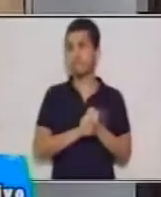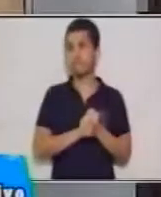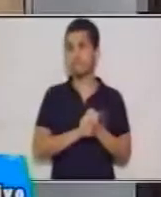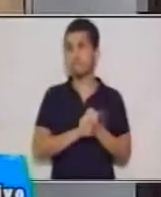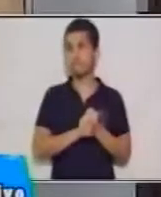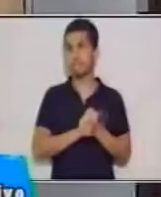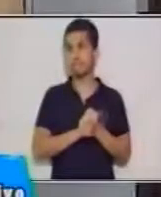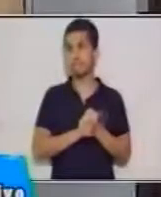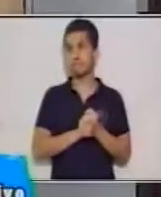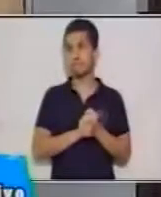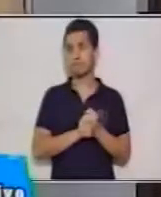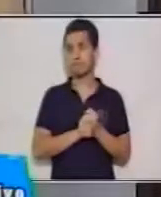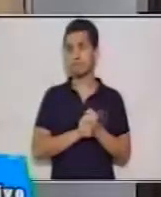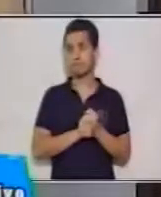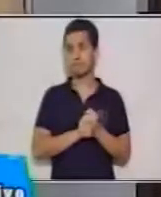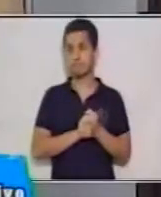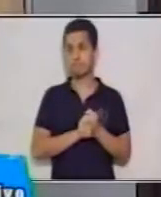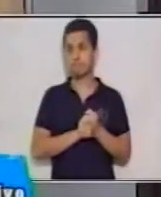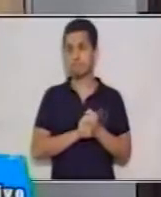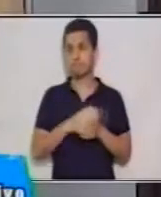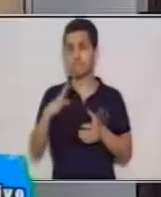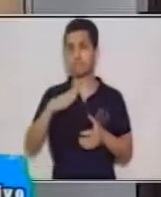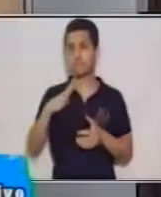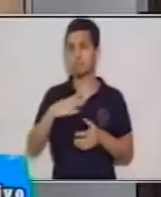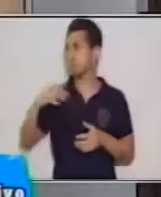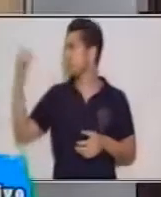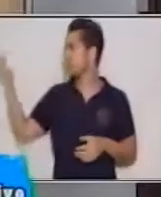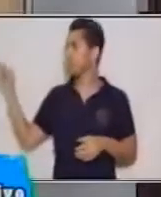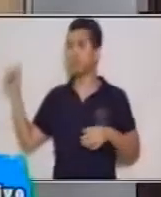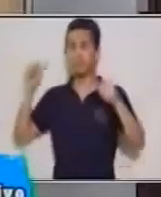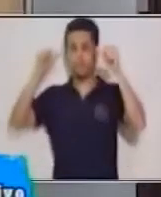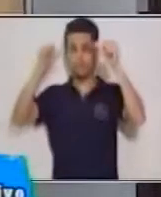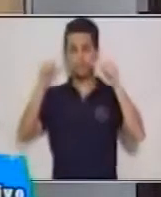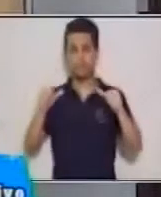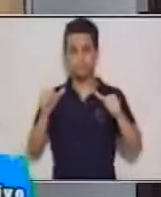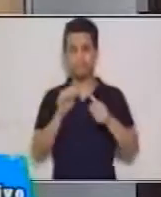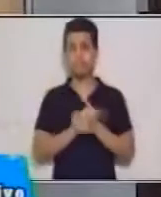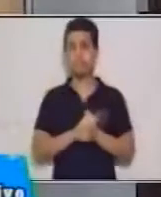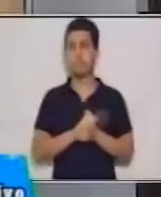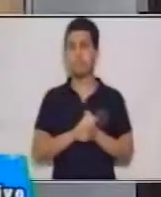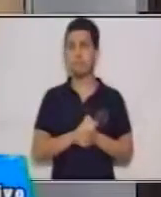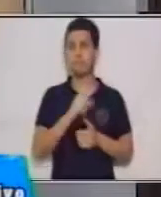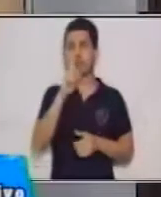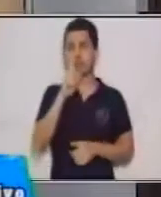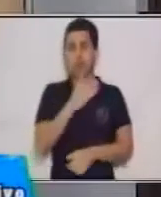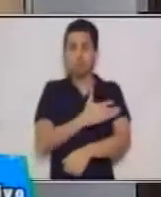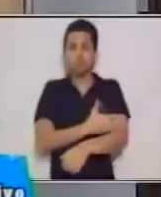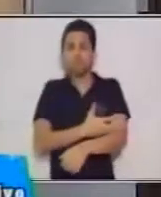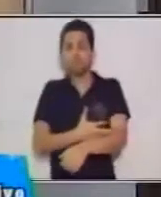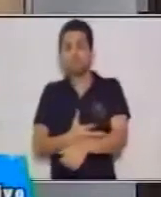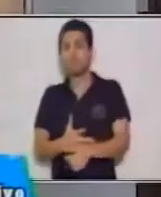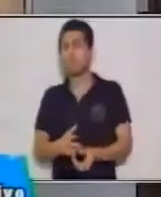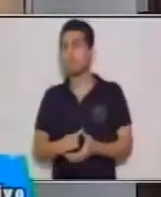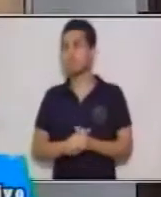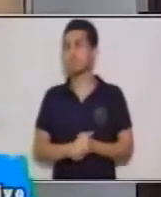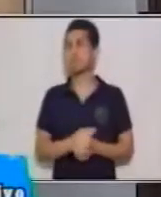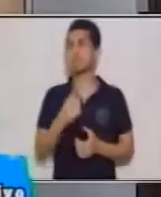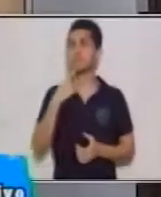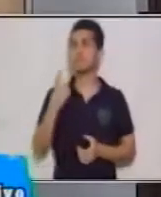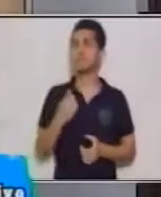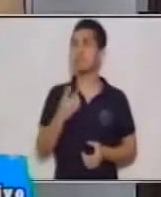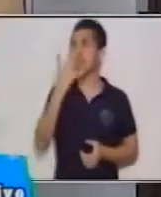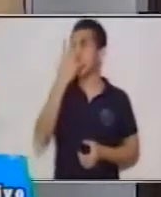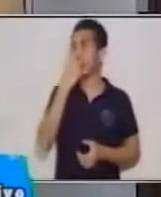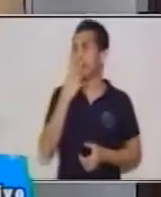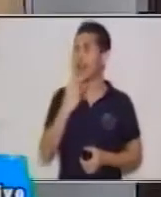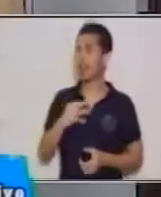ahí, en el cartel, lo que es una narración que dice el elefante